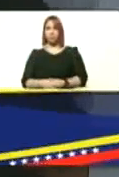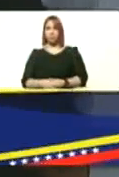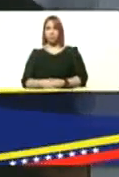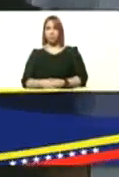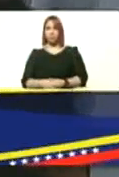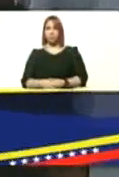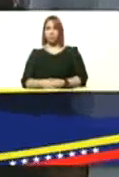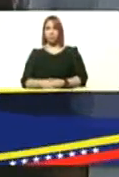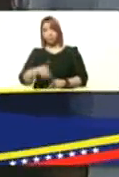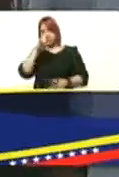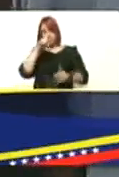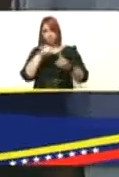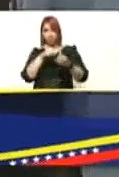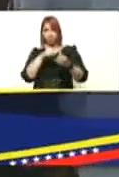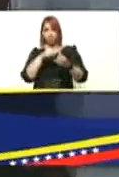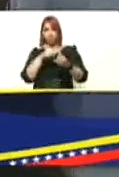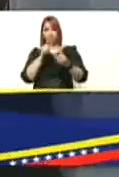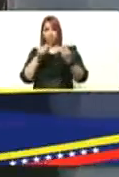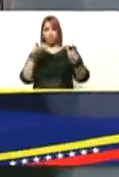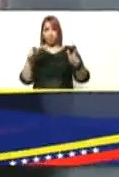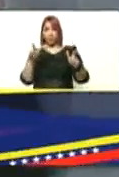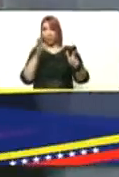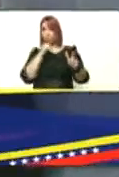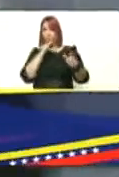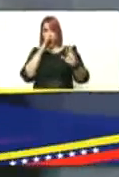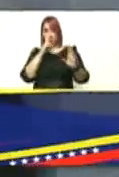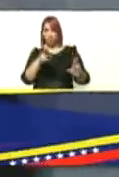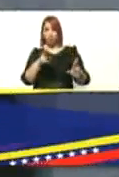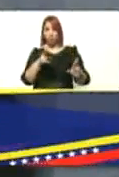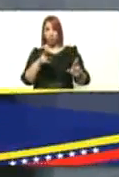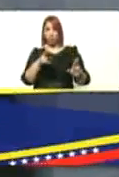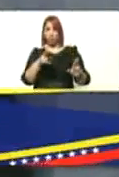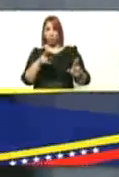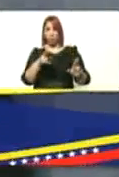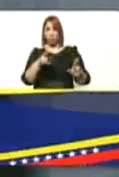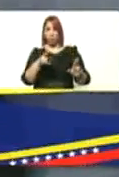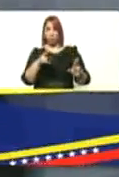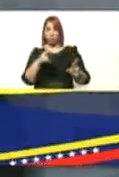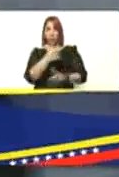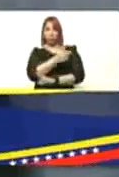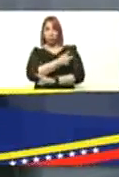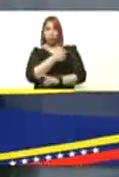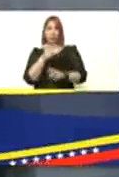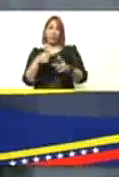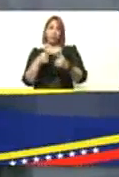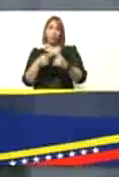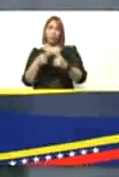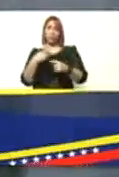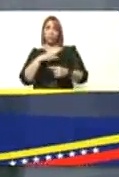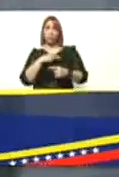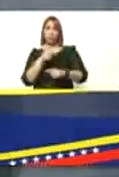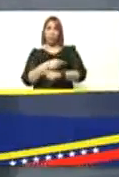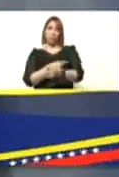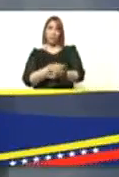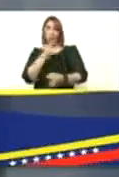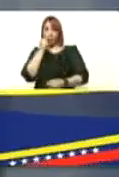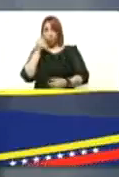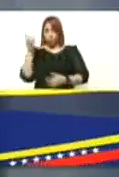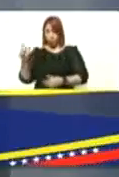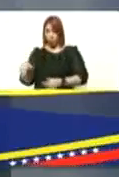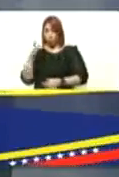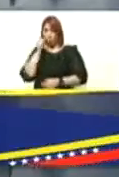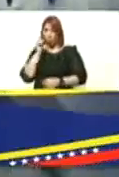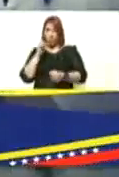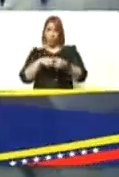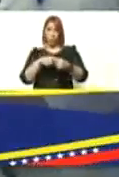en el marco de las personas que no han cumplido en este caso los MC de todos modos a que nuestro hermano Marín que forma